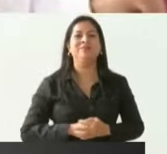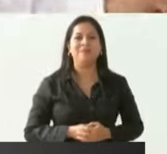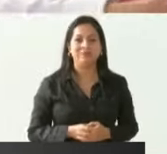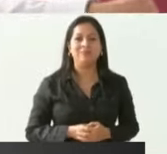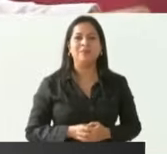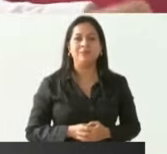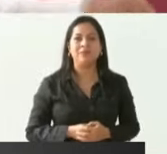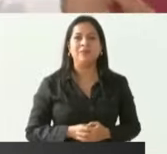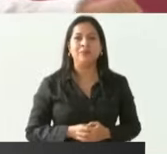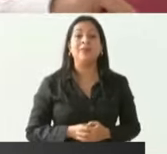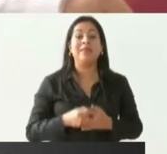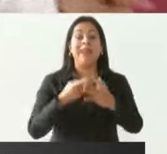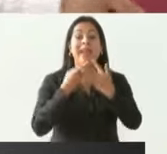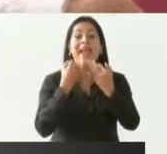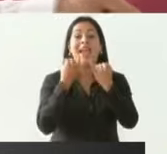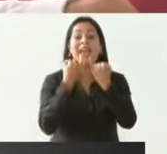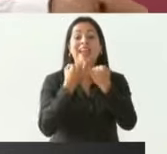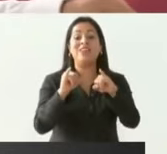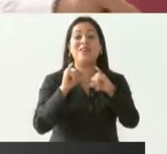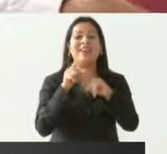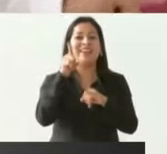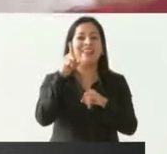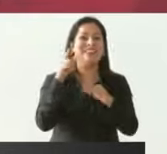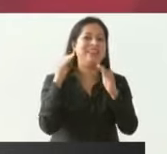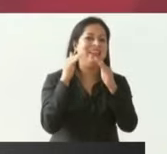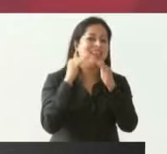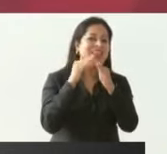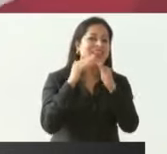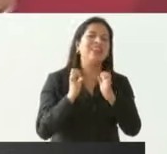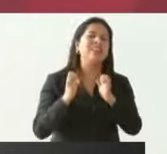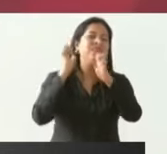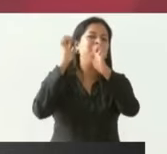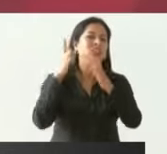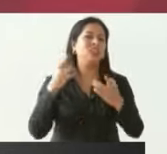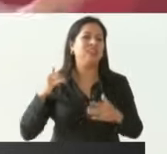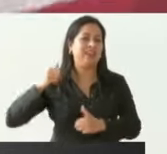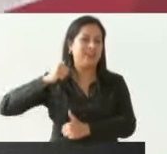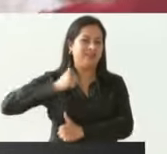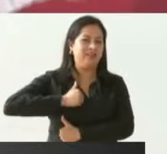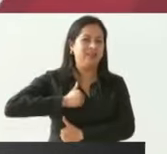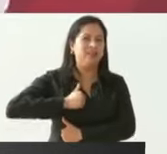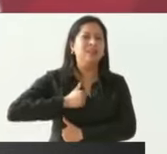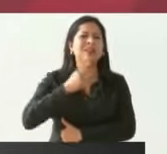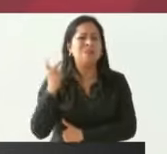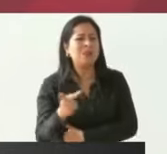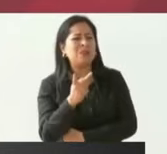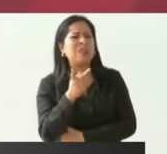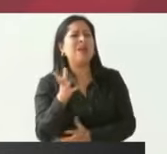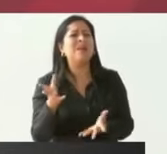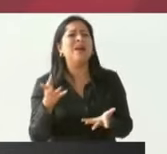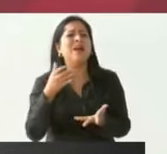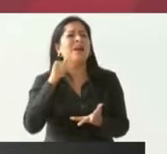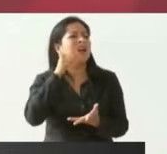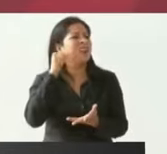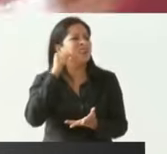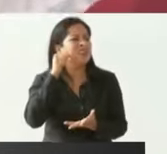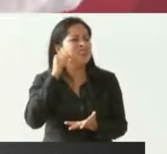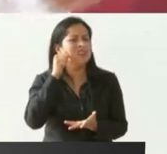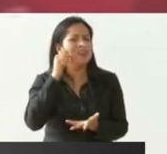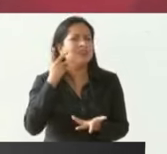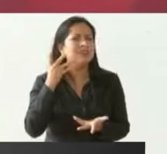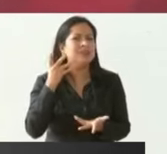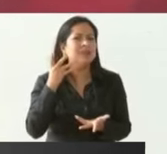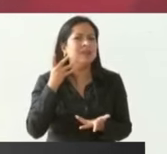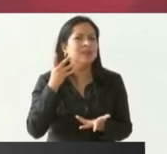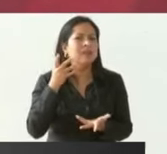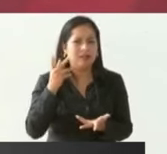a inaugurar ese cuartel de la Guardia Nacional le preguntaba yo al presidente municipal que como estoy viendo está